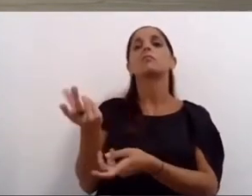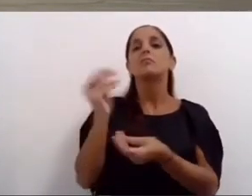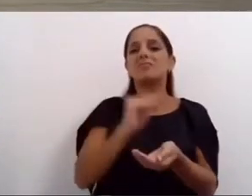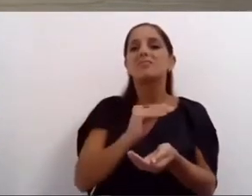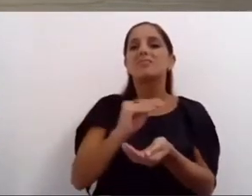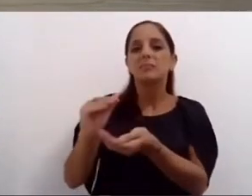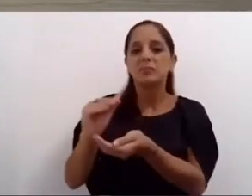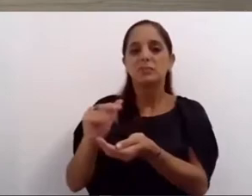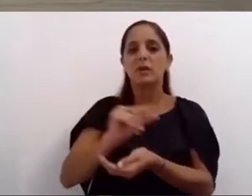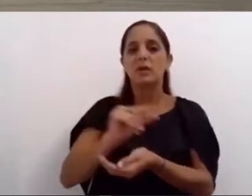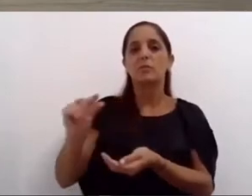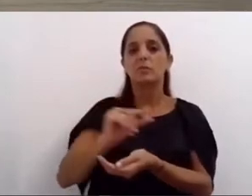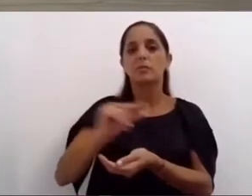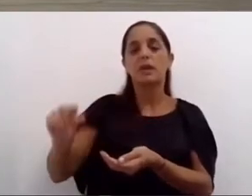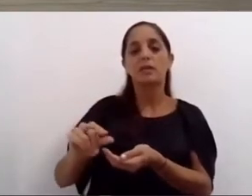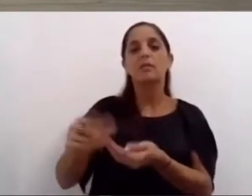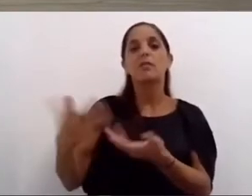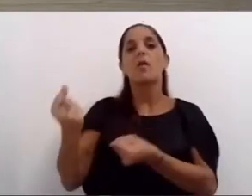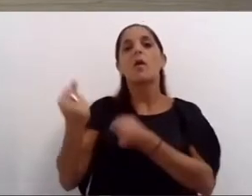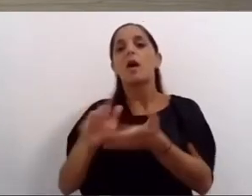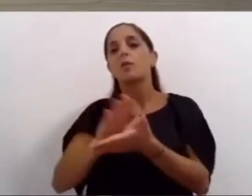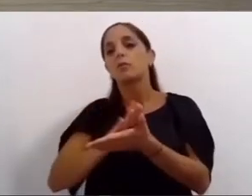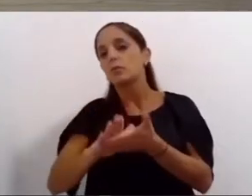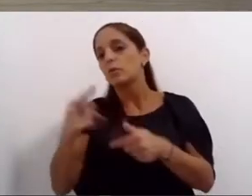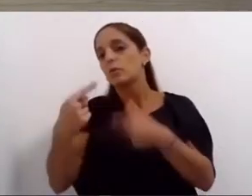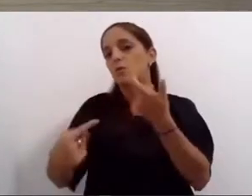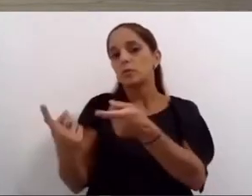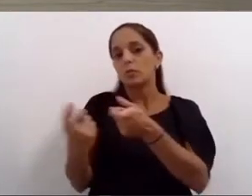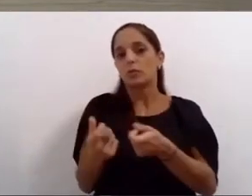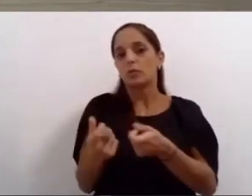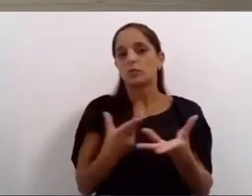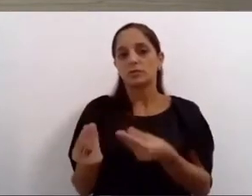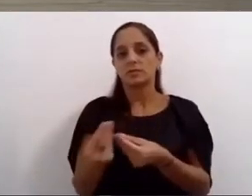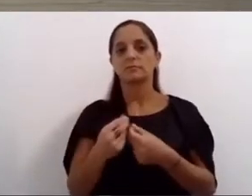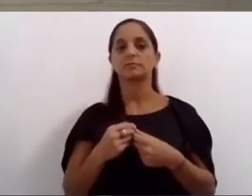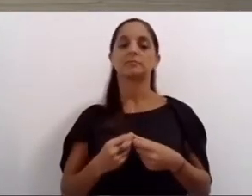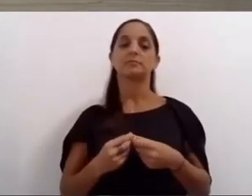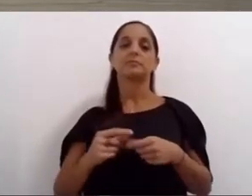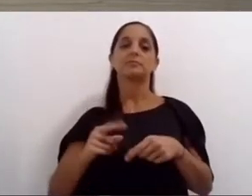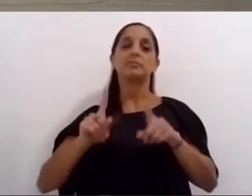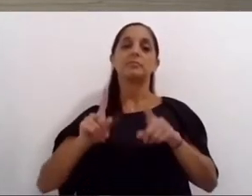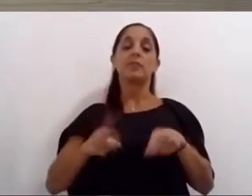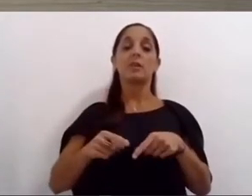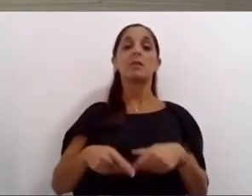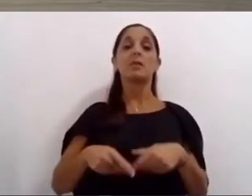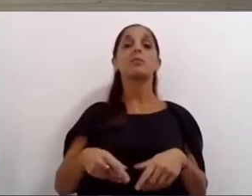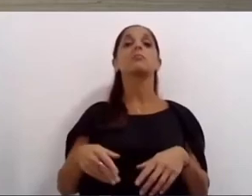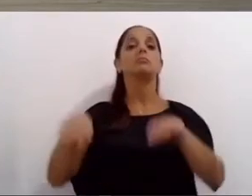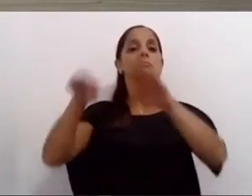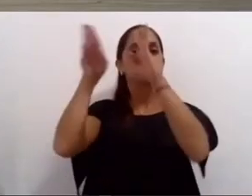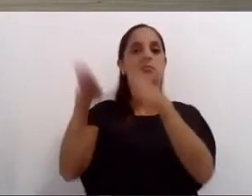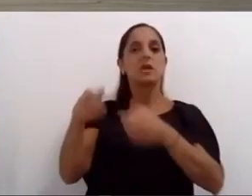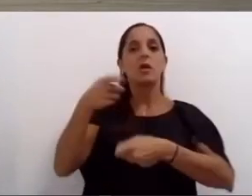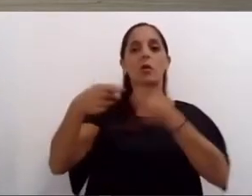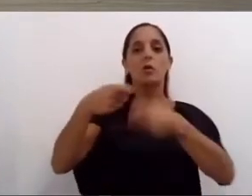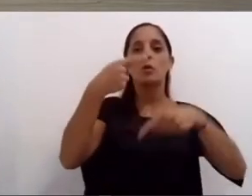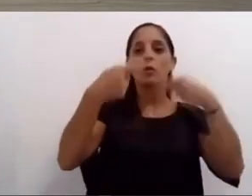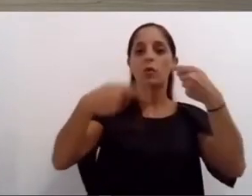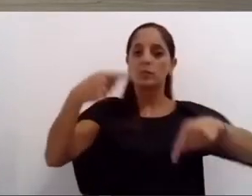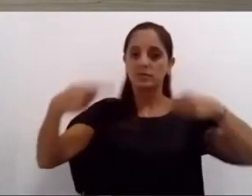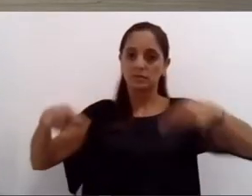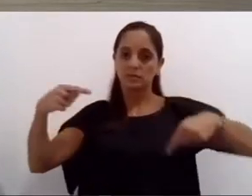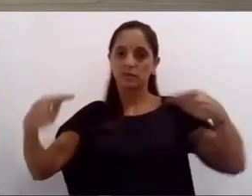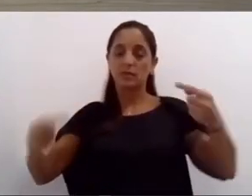total de 24 millones de pesos otorgando 289 préstamos acompañamos a los comerciantes que sufrieron el impacto de las medidas de